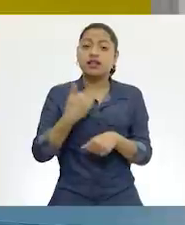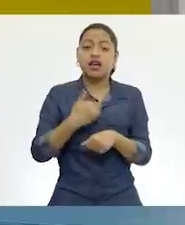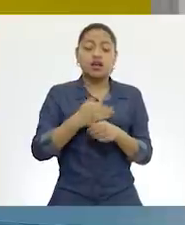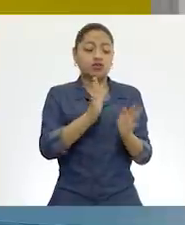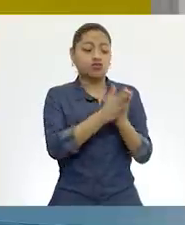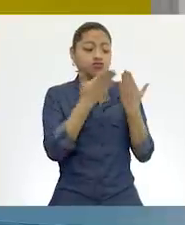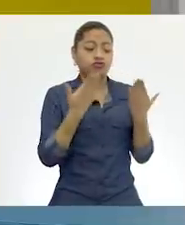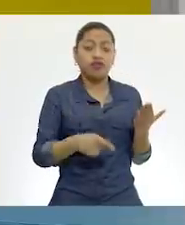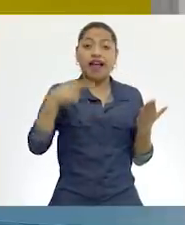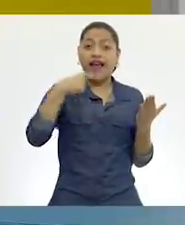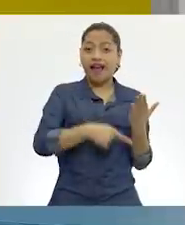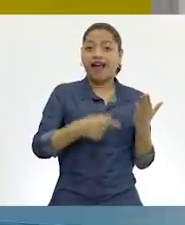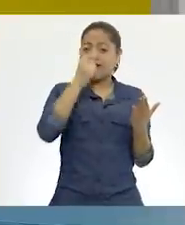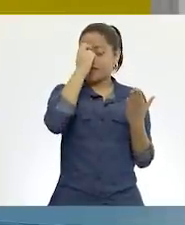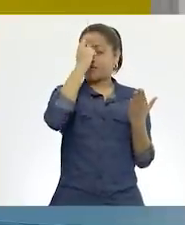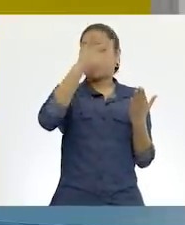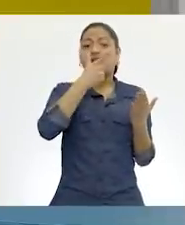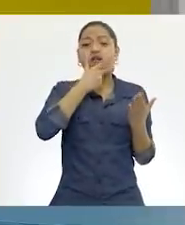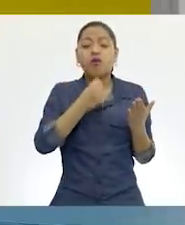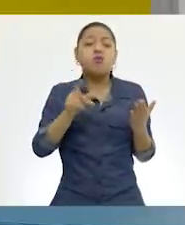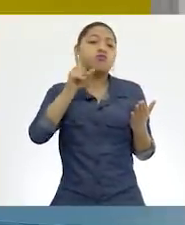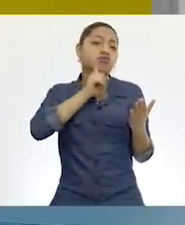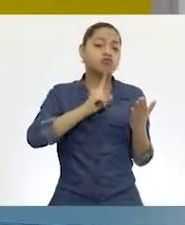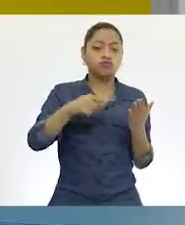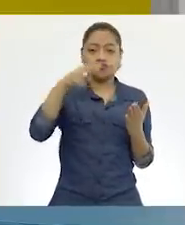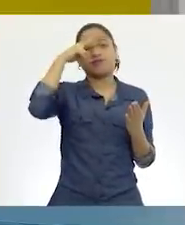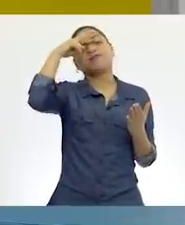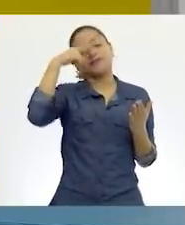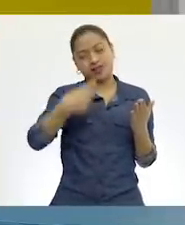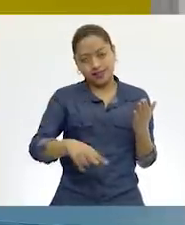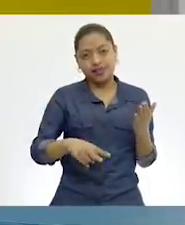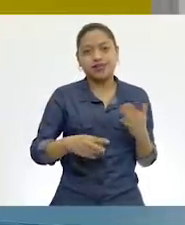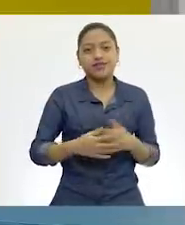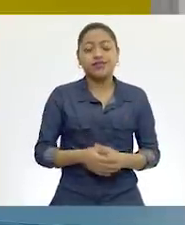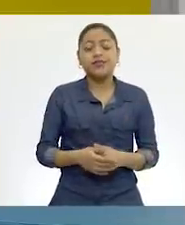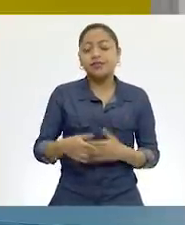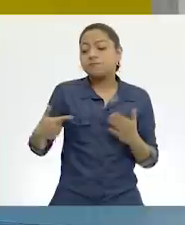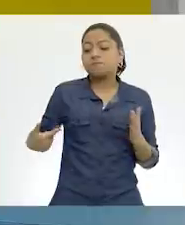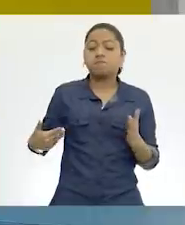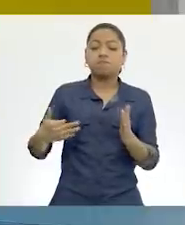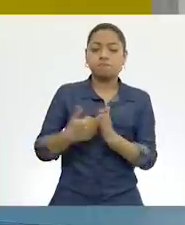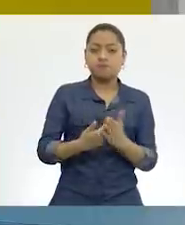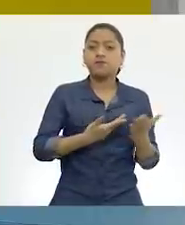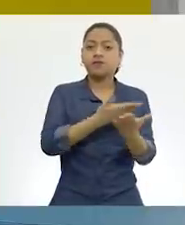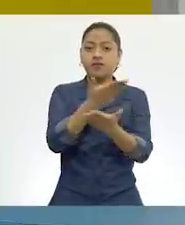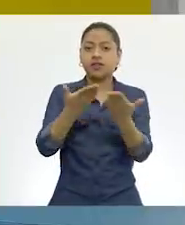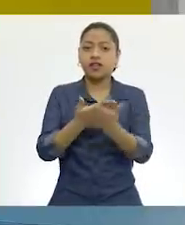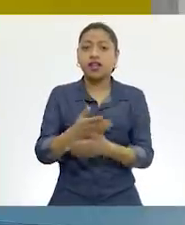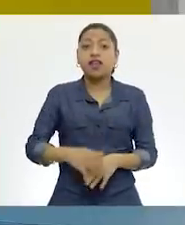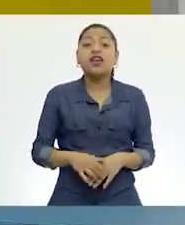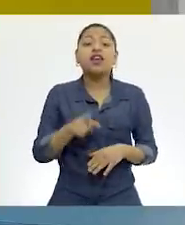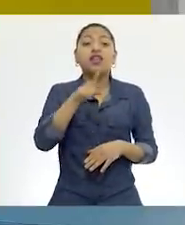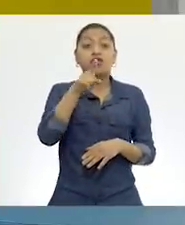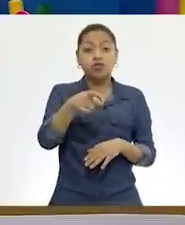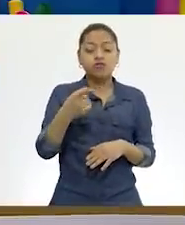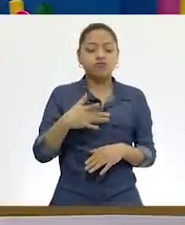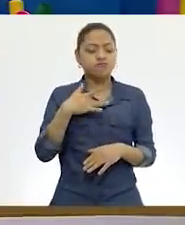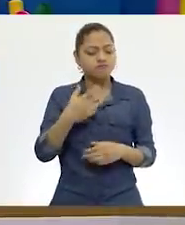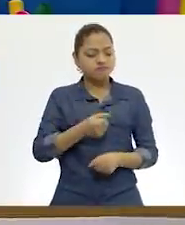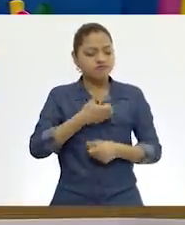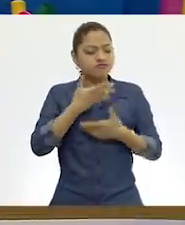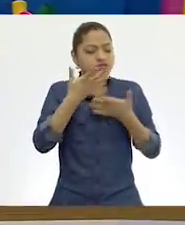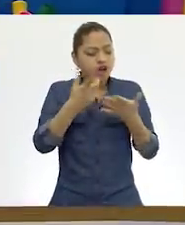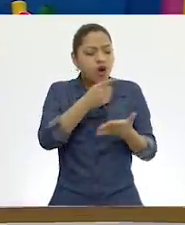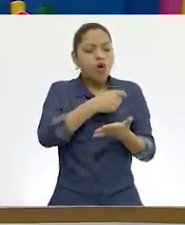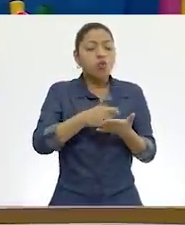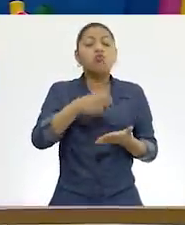de escritores mexicanos. Y pues lo vamos a seguir haciendo así, ojalá que en algún momento salga de ti esa parte de poeta y